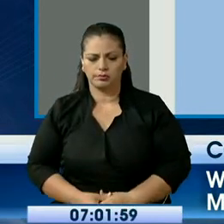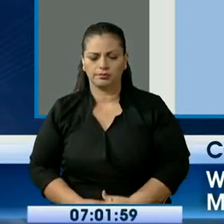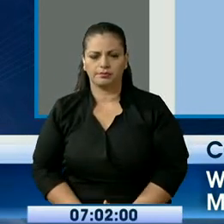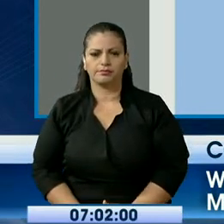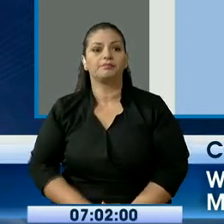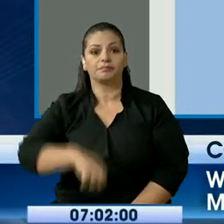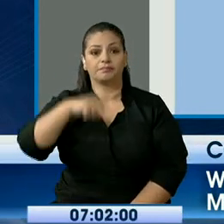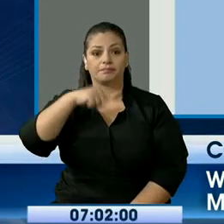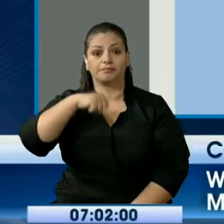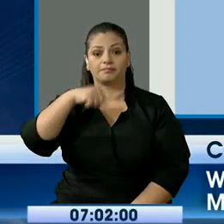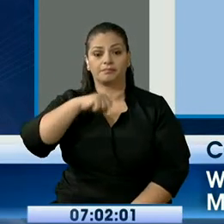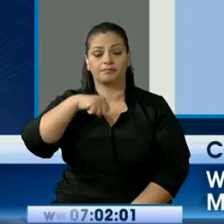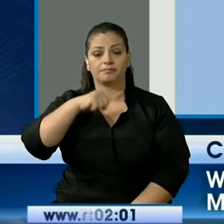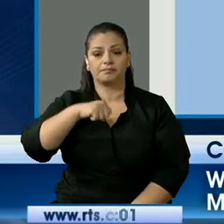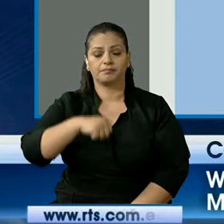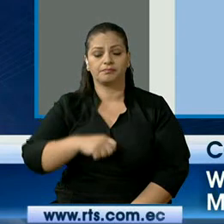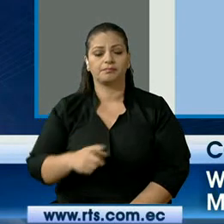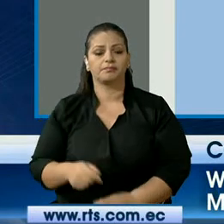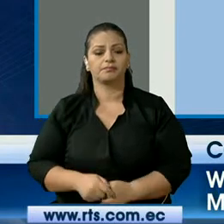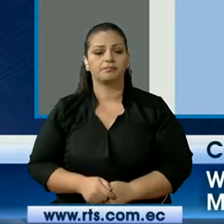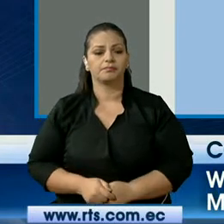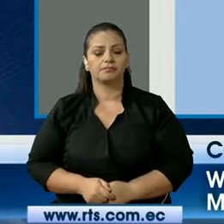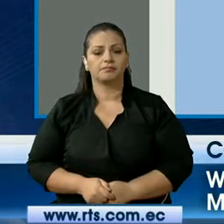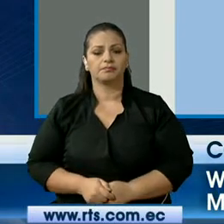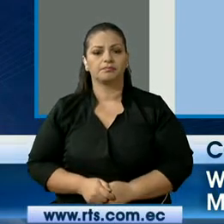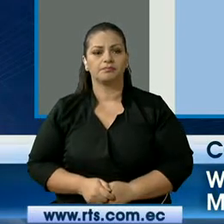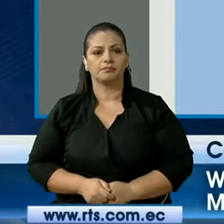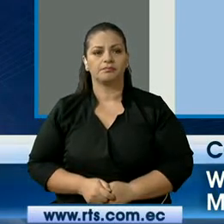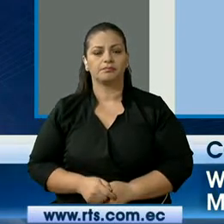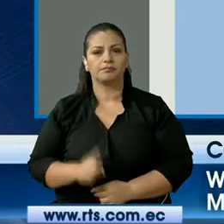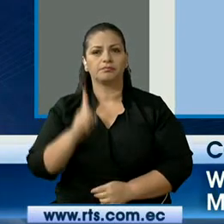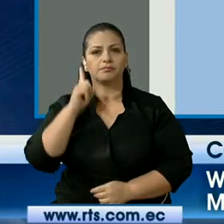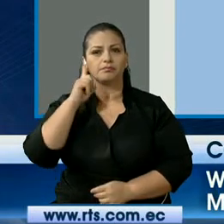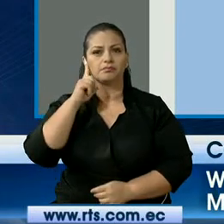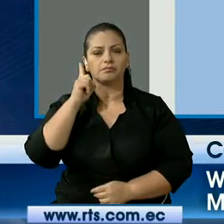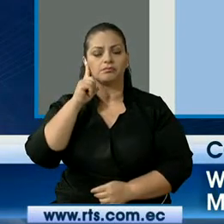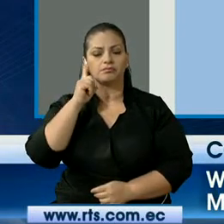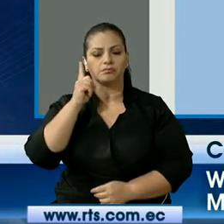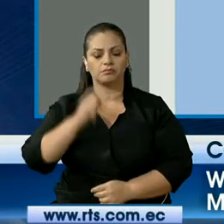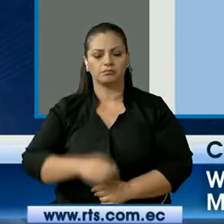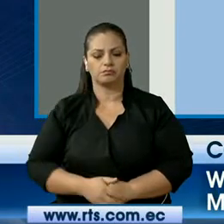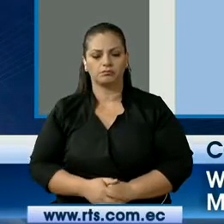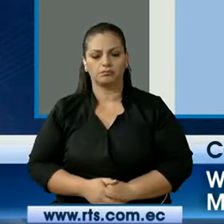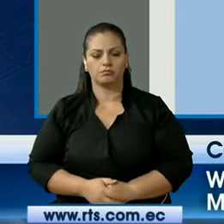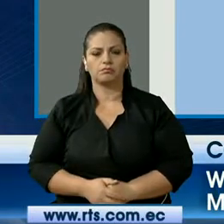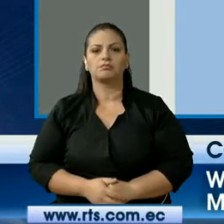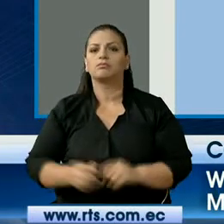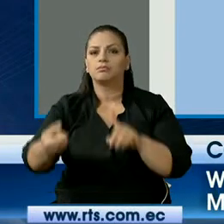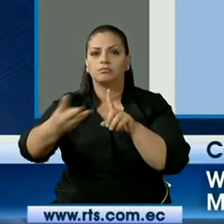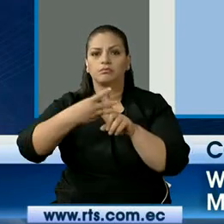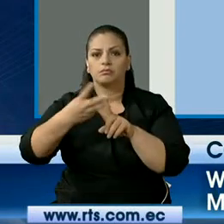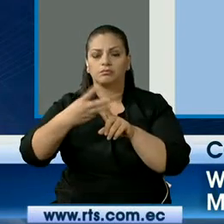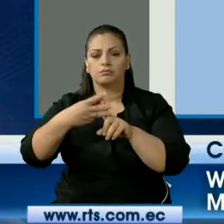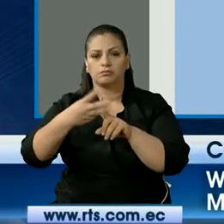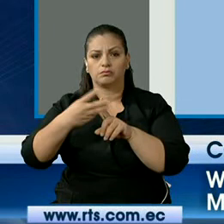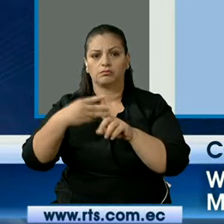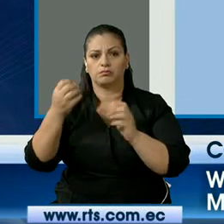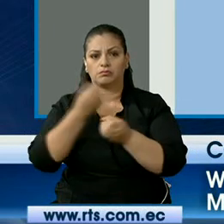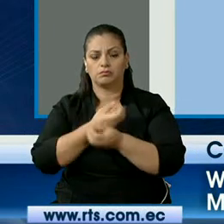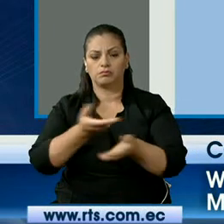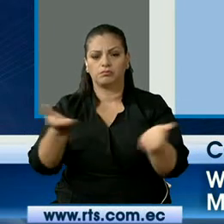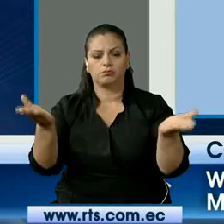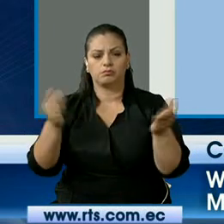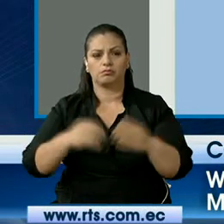Sí, según la gente hizo redes sociales, se sintió en los puentes,